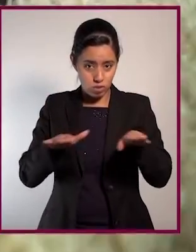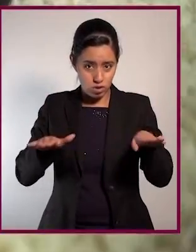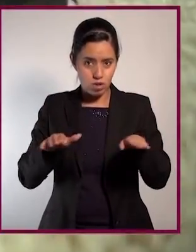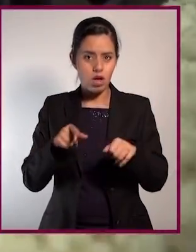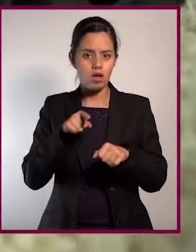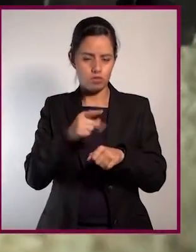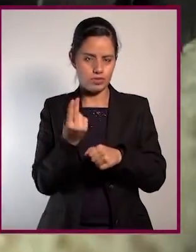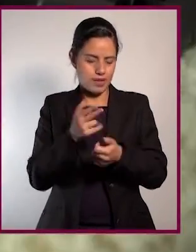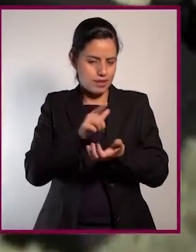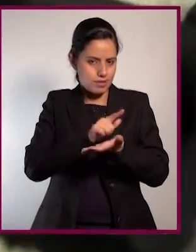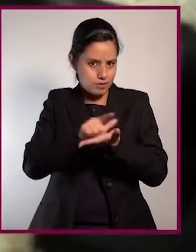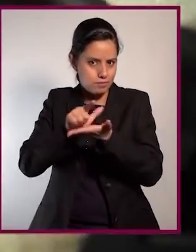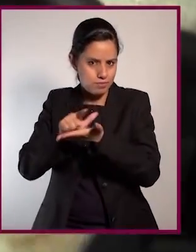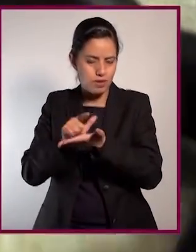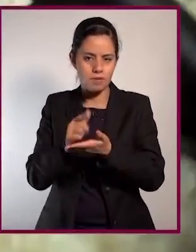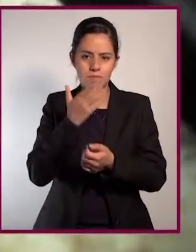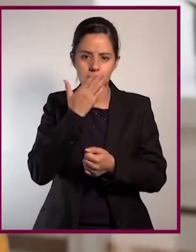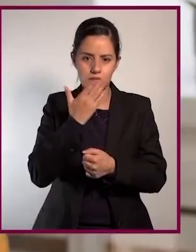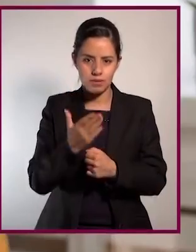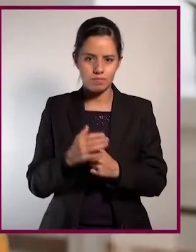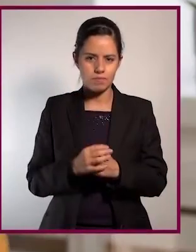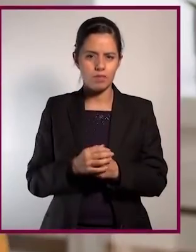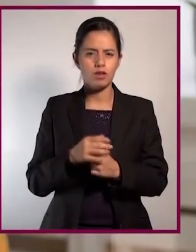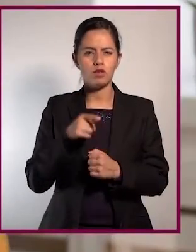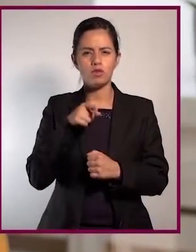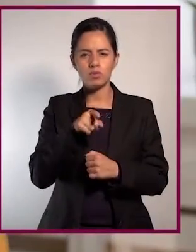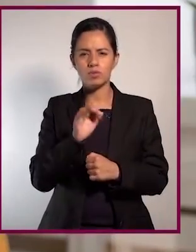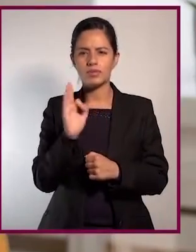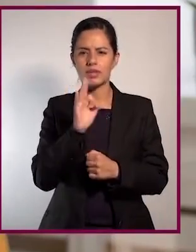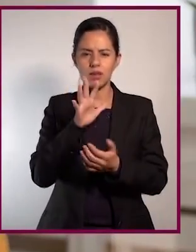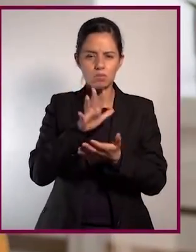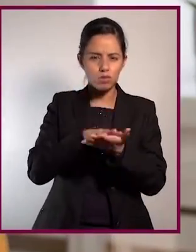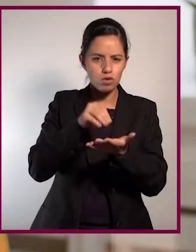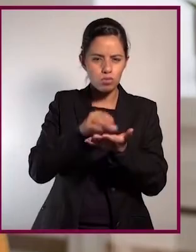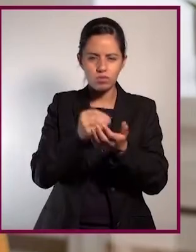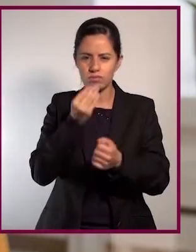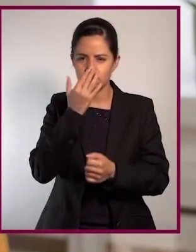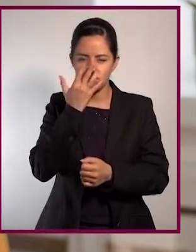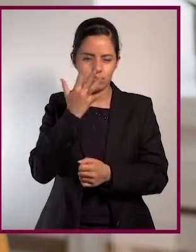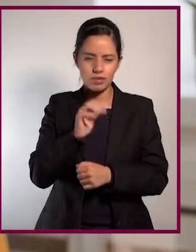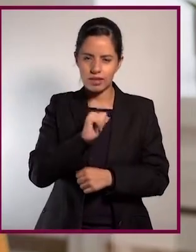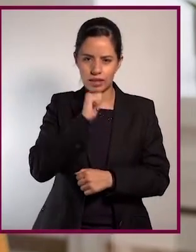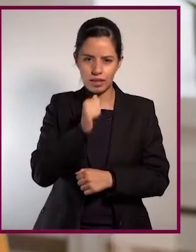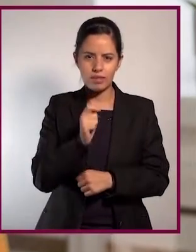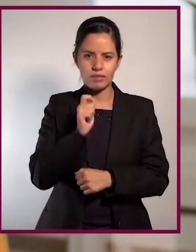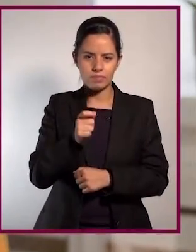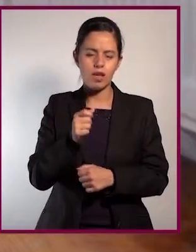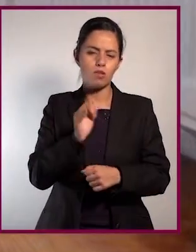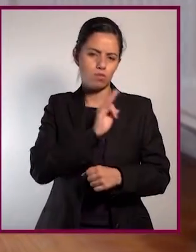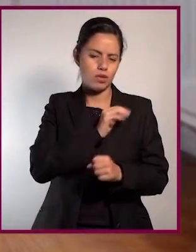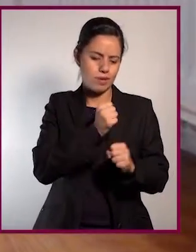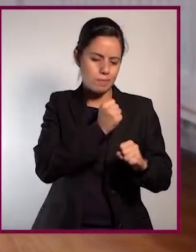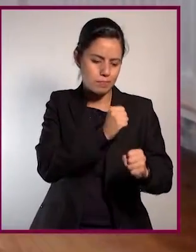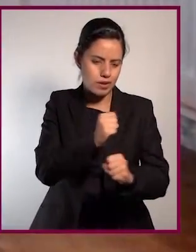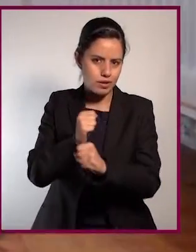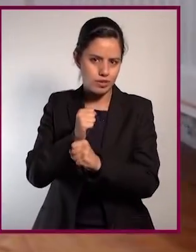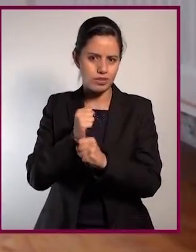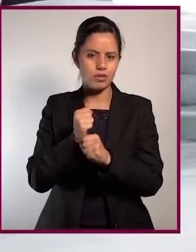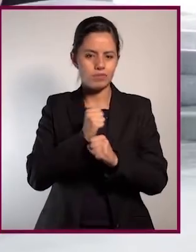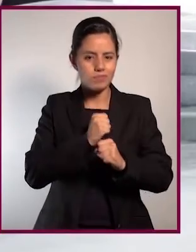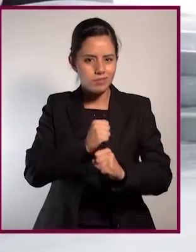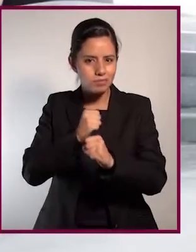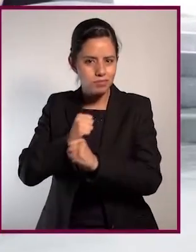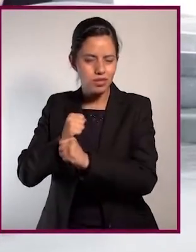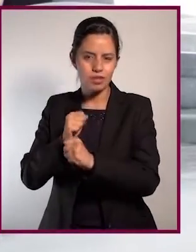si las tienes, aspíralas muy bien. Los mejores pisos para no sufrir alergias respiratorias son aquellos que puedes